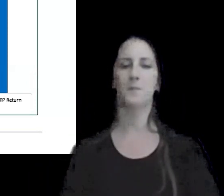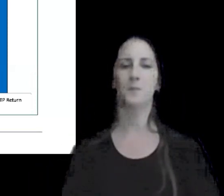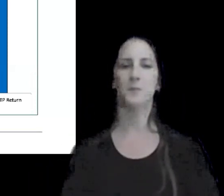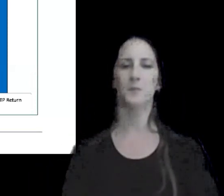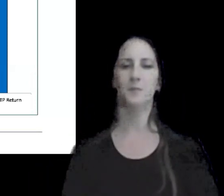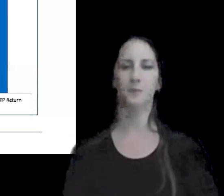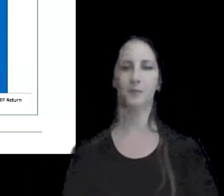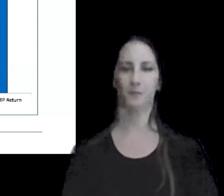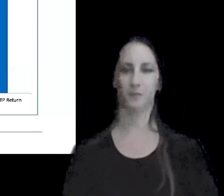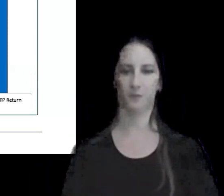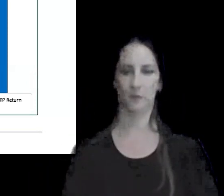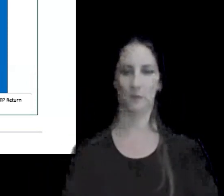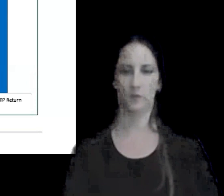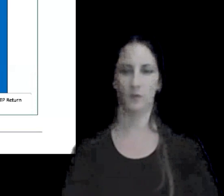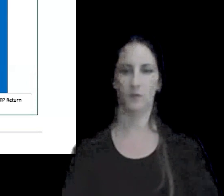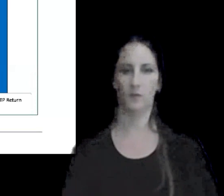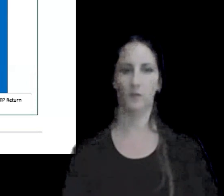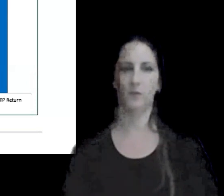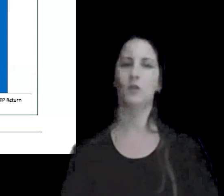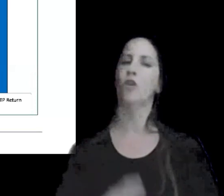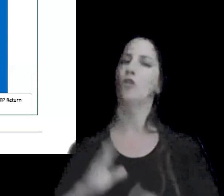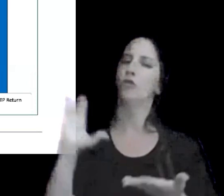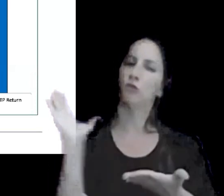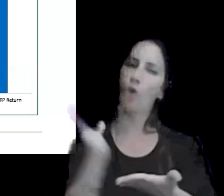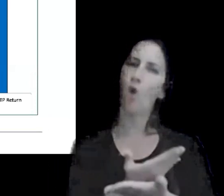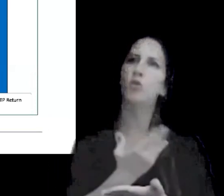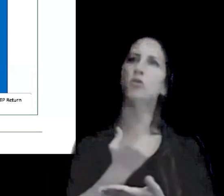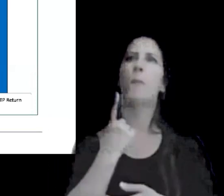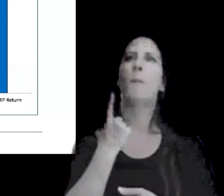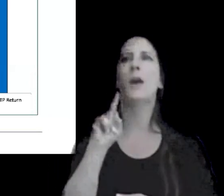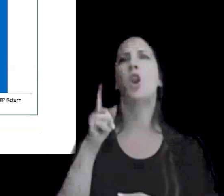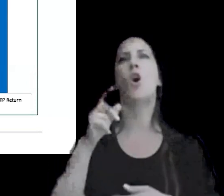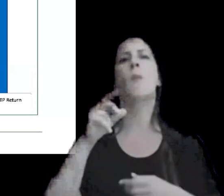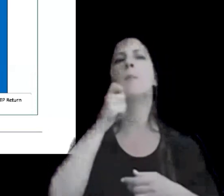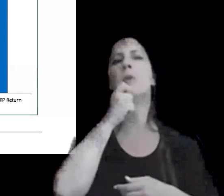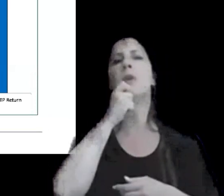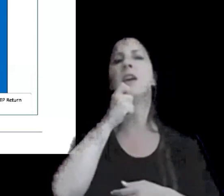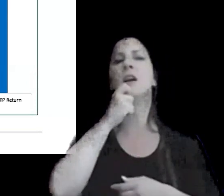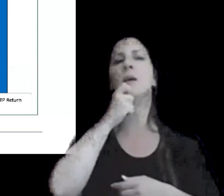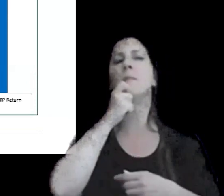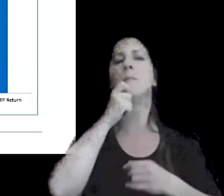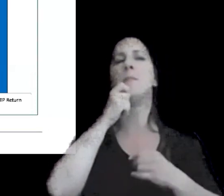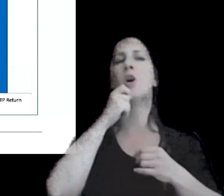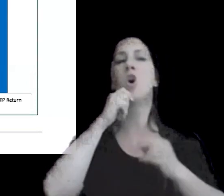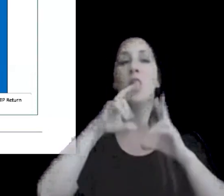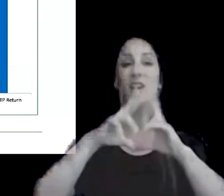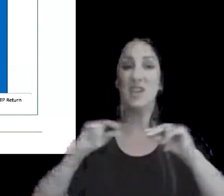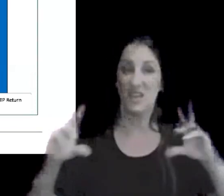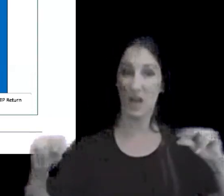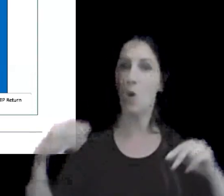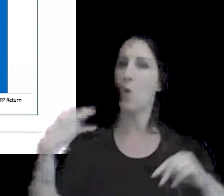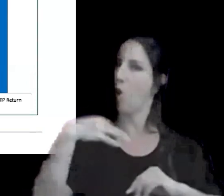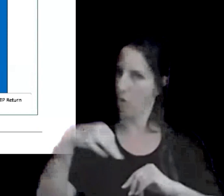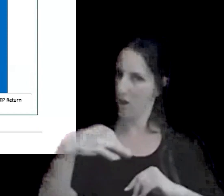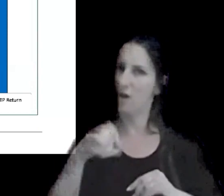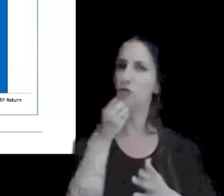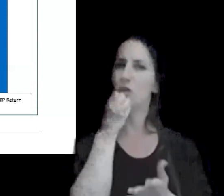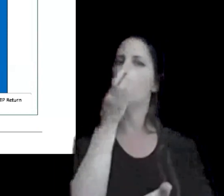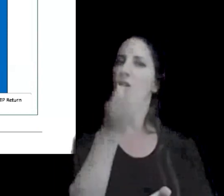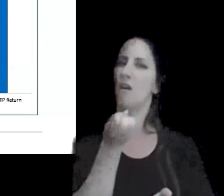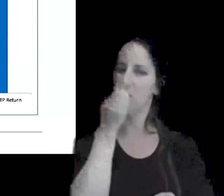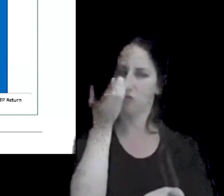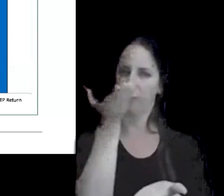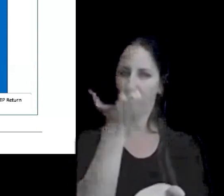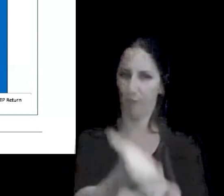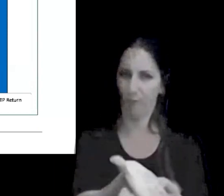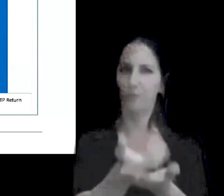prácticamente todos excepto Nicaragua tienen obligación de presentar declaraciones relativas